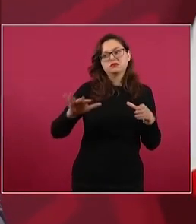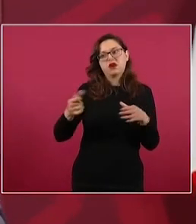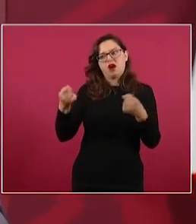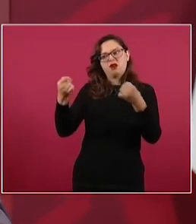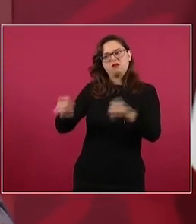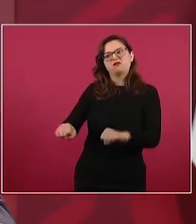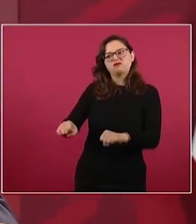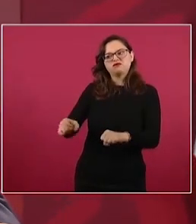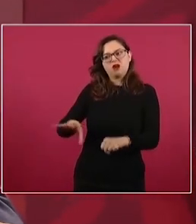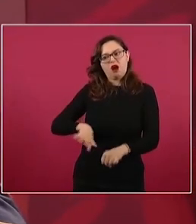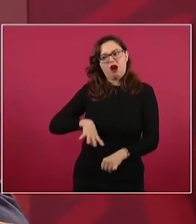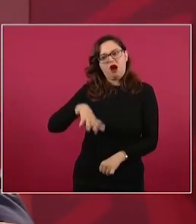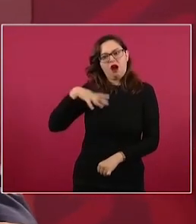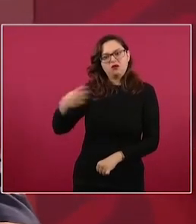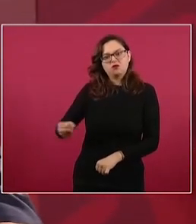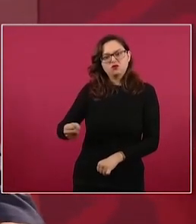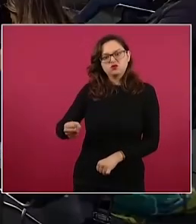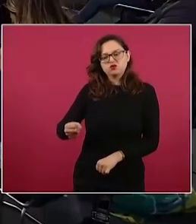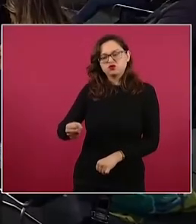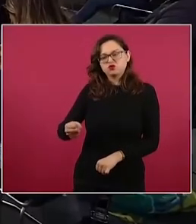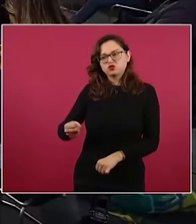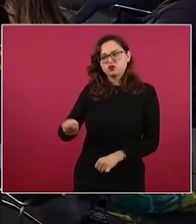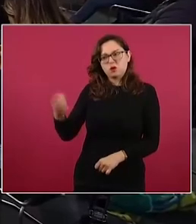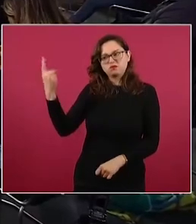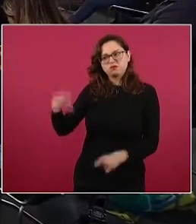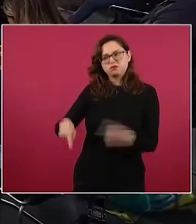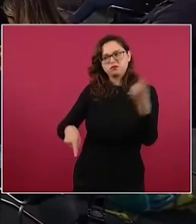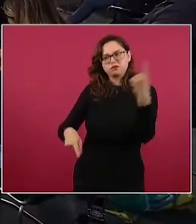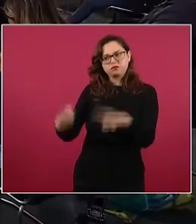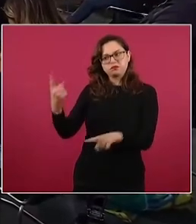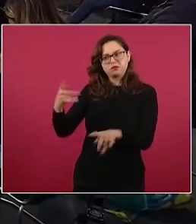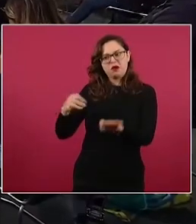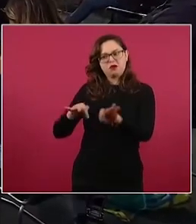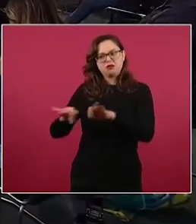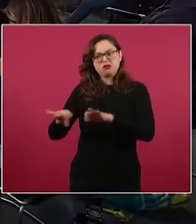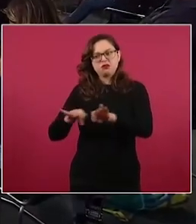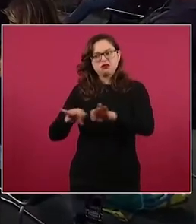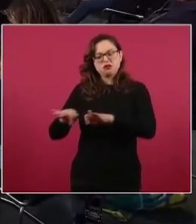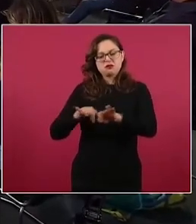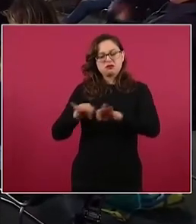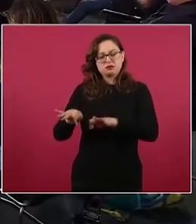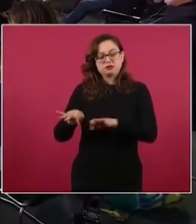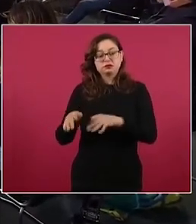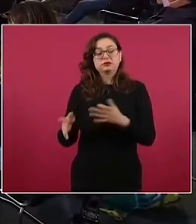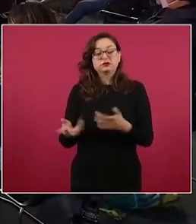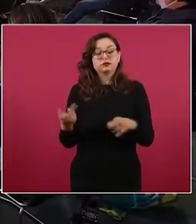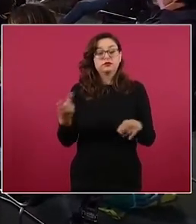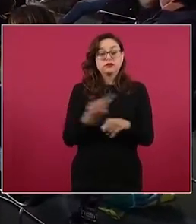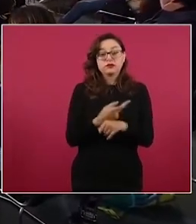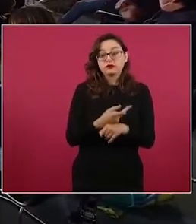por la plusvalía por la ganancia que obtenía el burgués